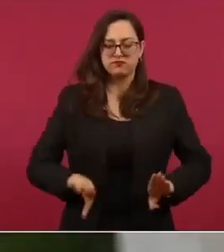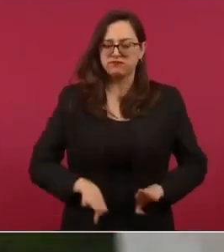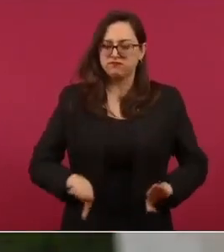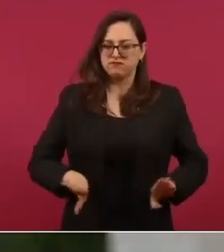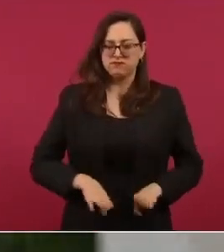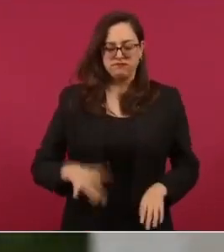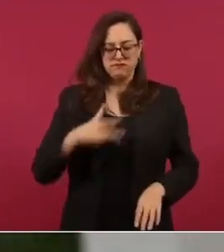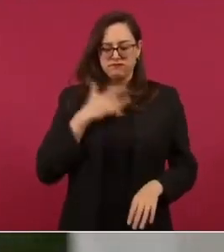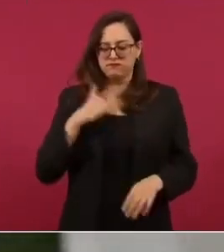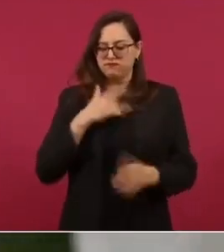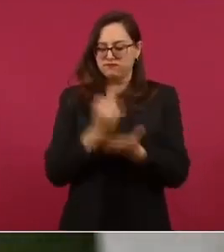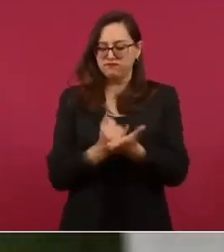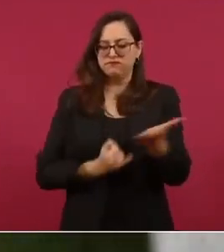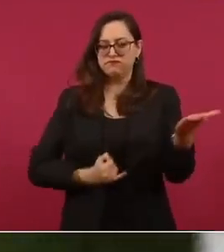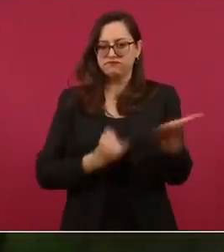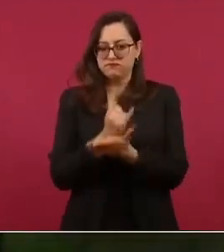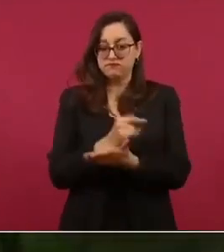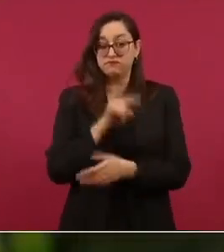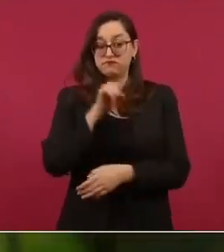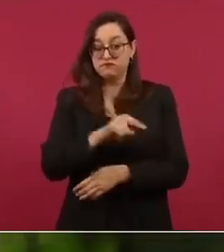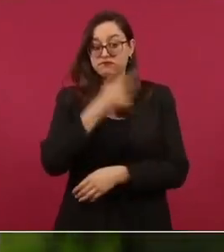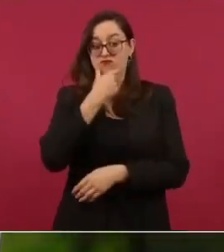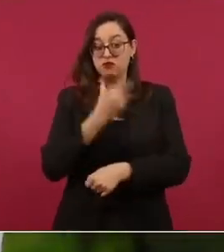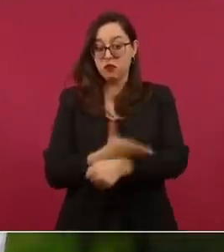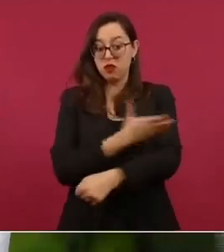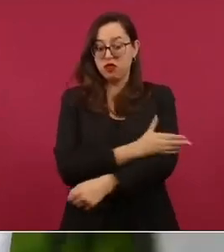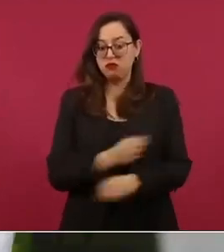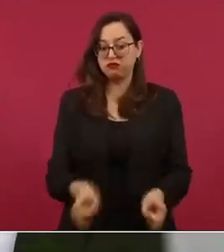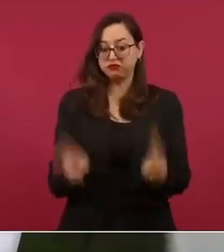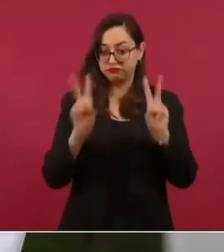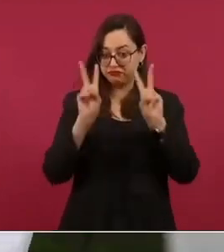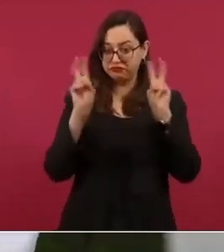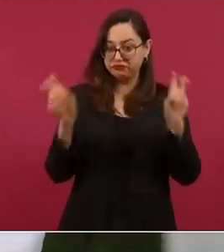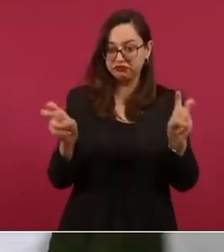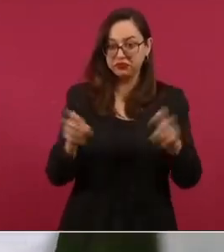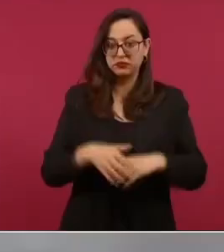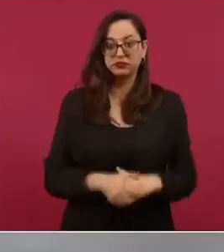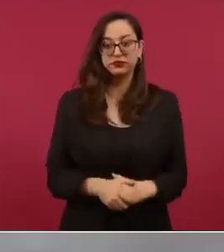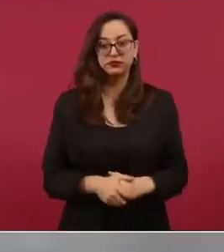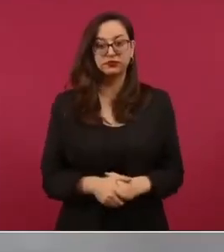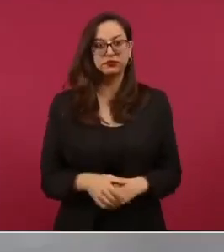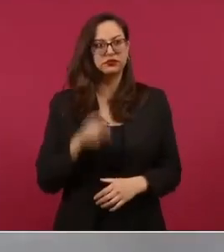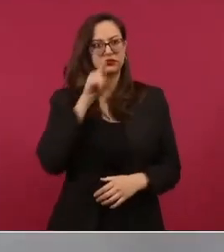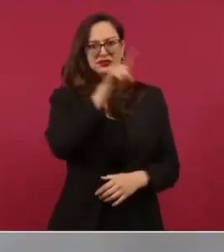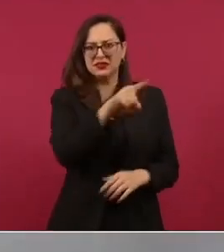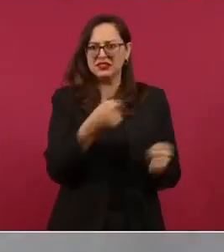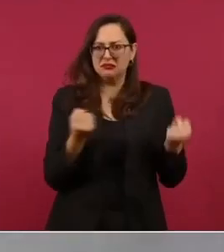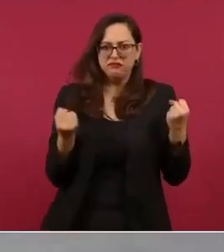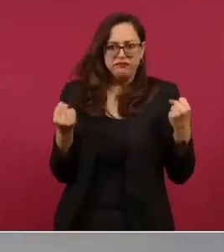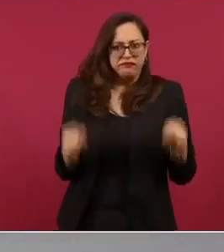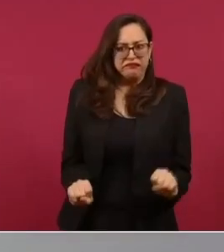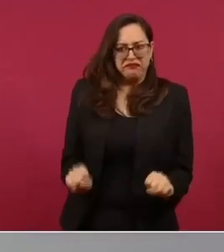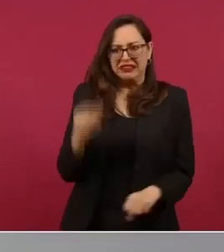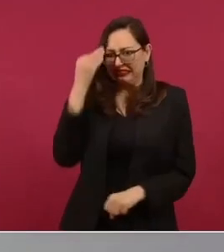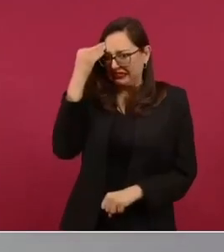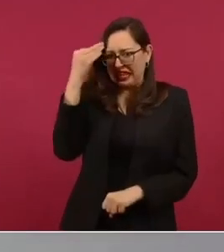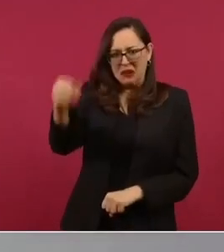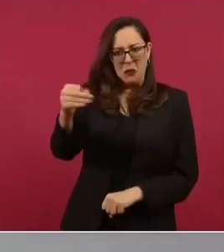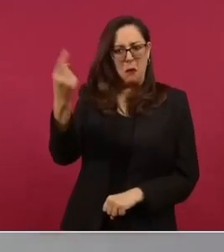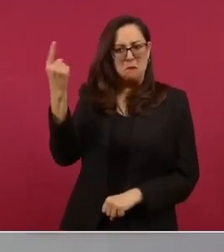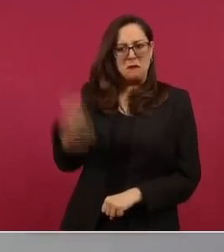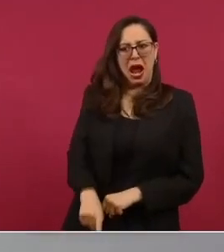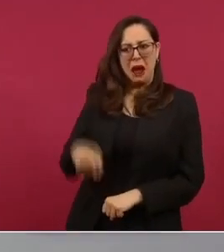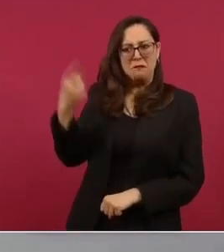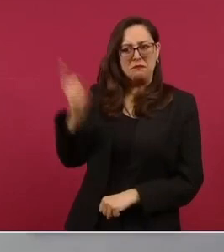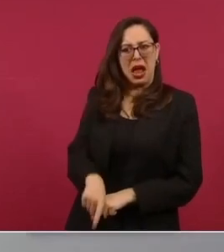y lo cito textualmente México estaba gobernado por una tiranía que